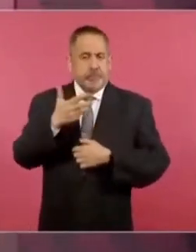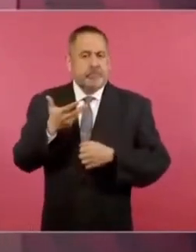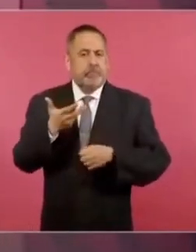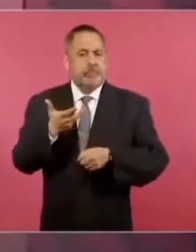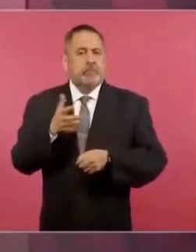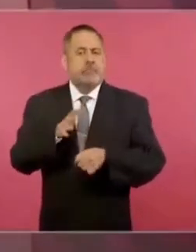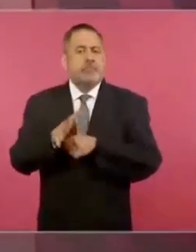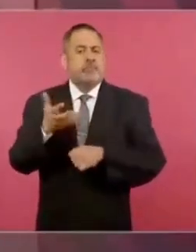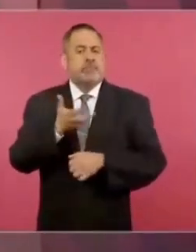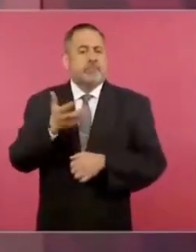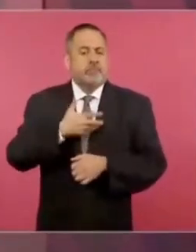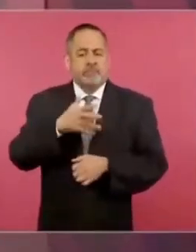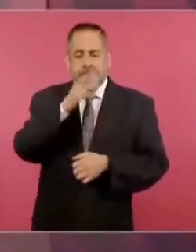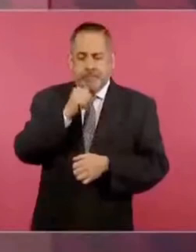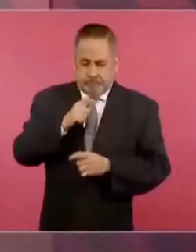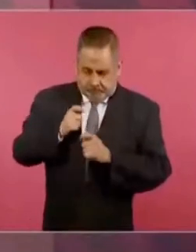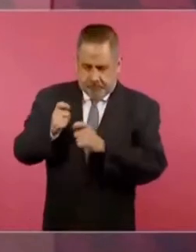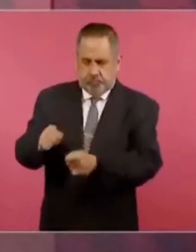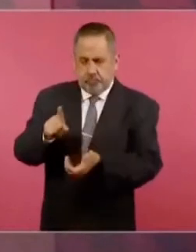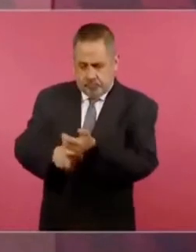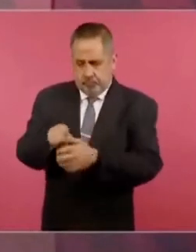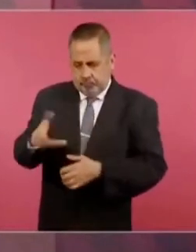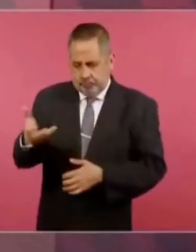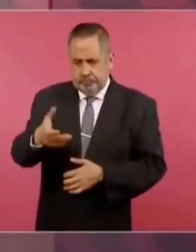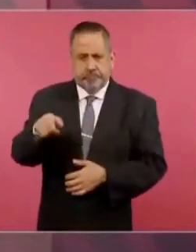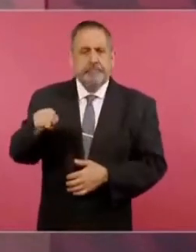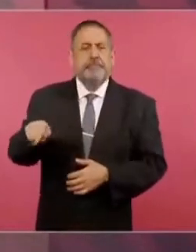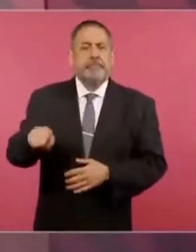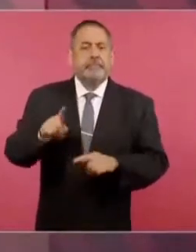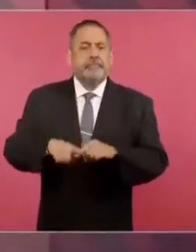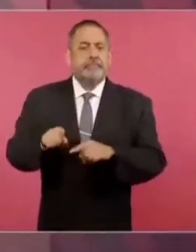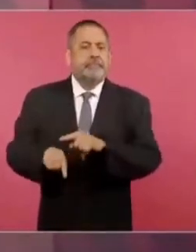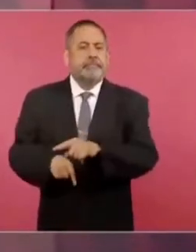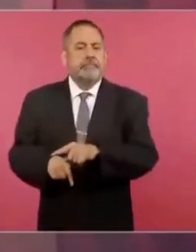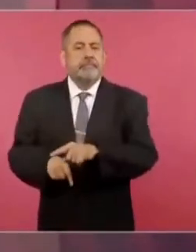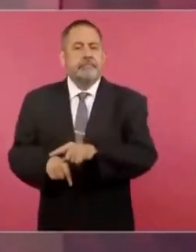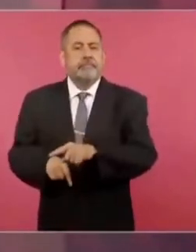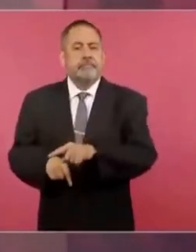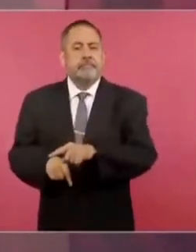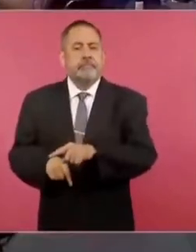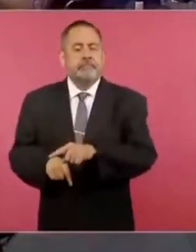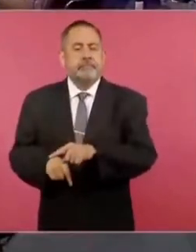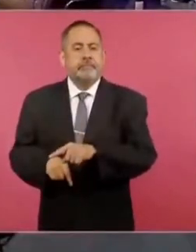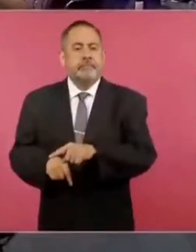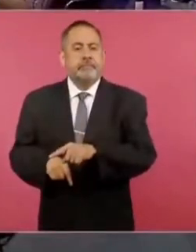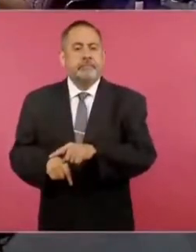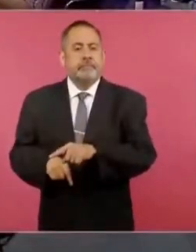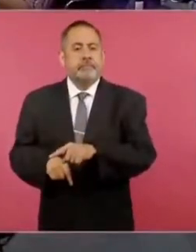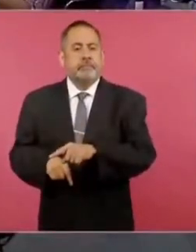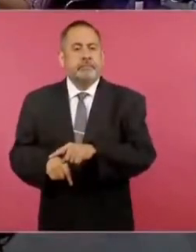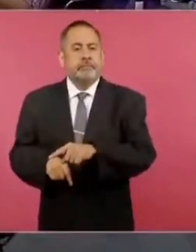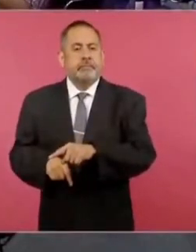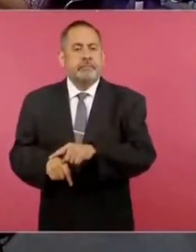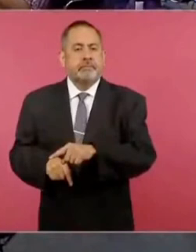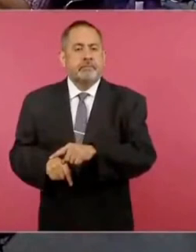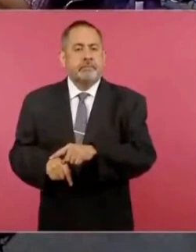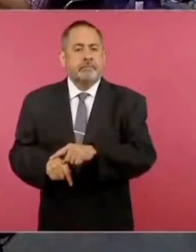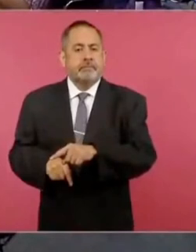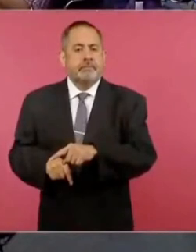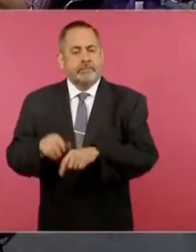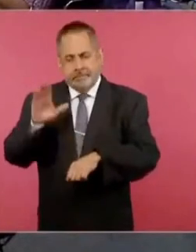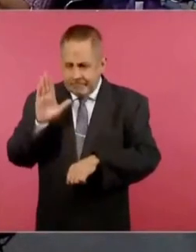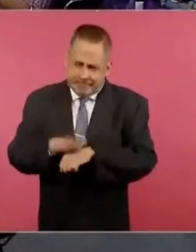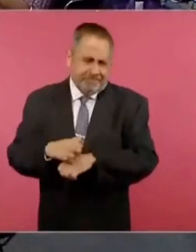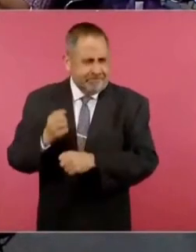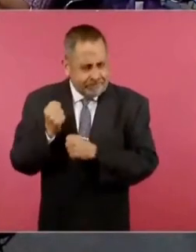con más